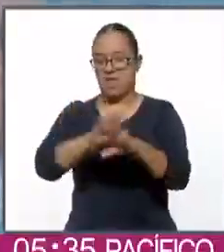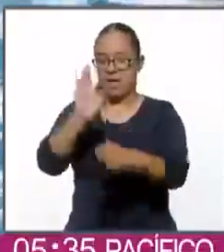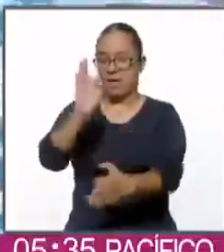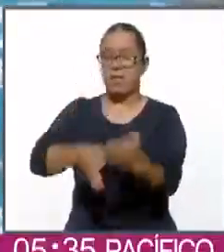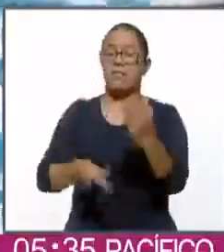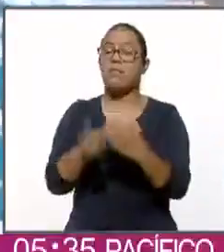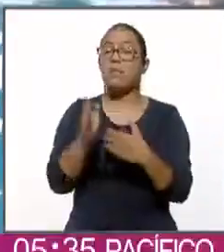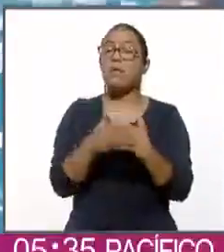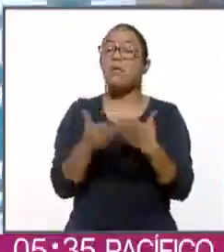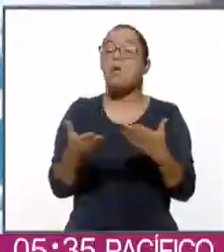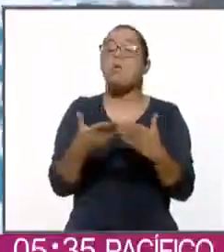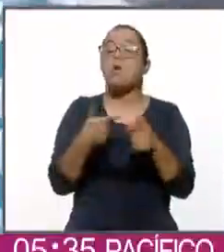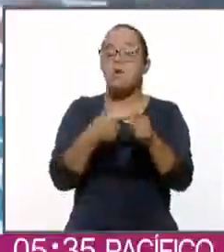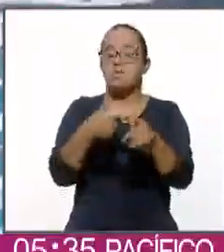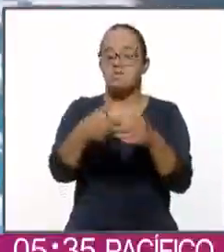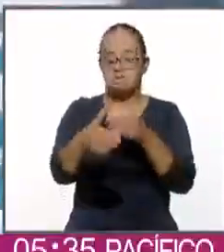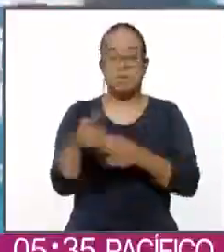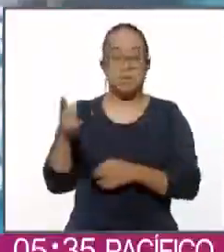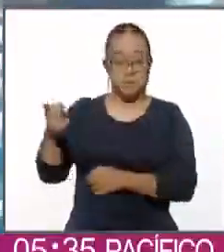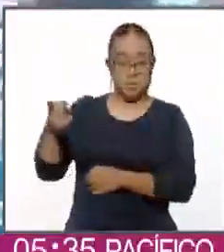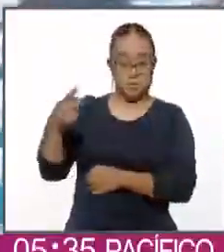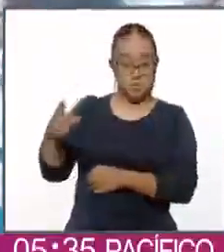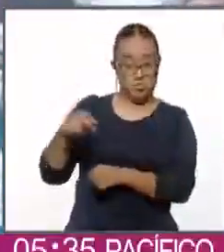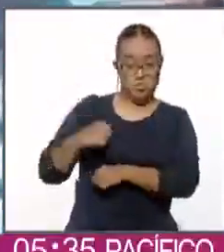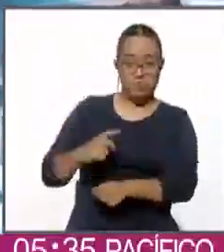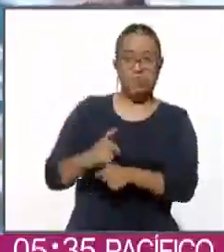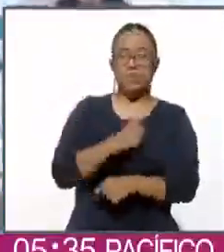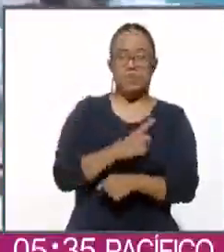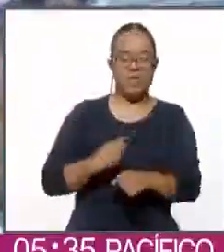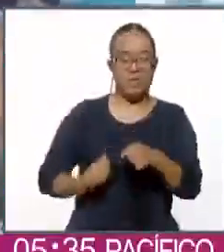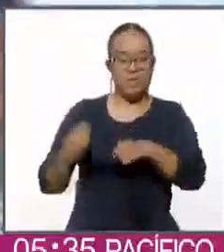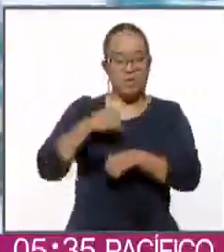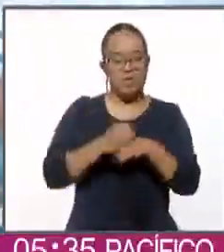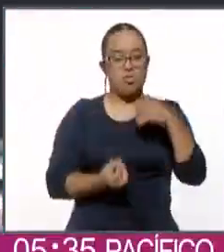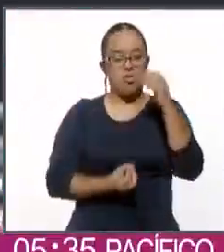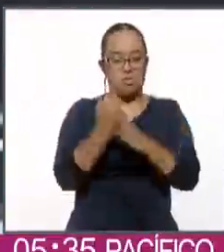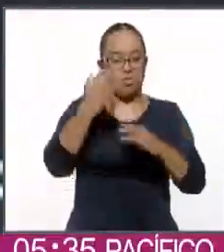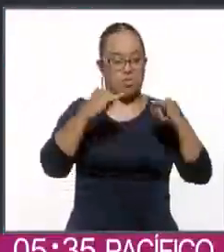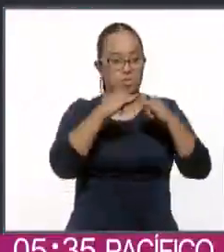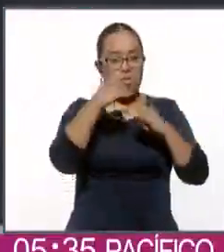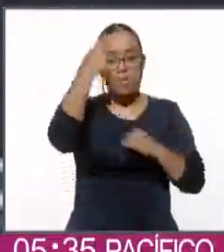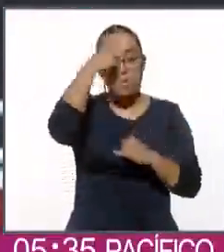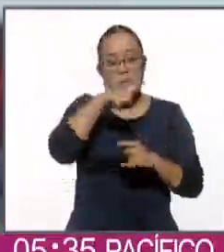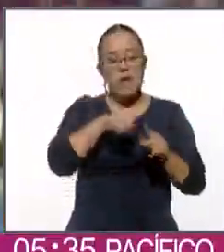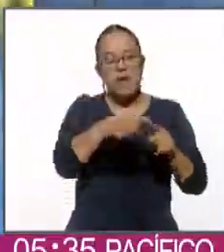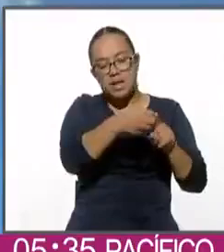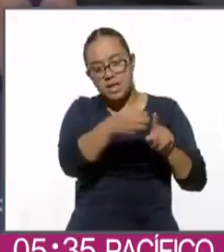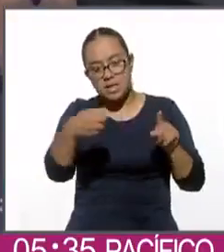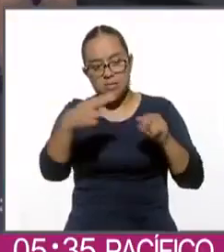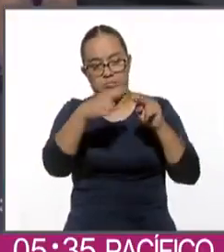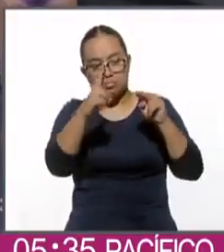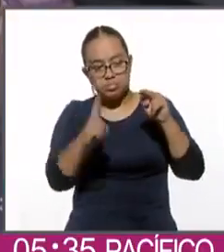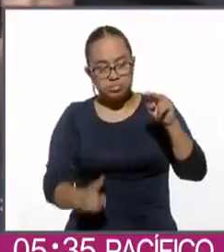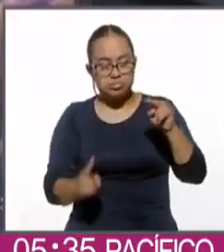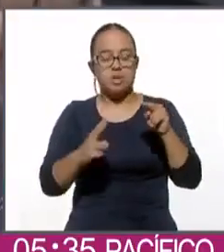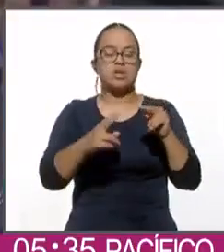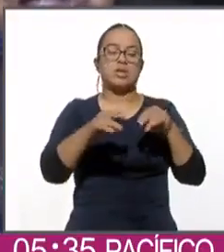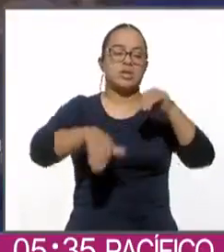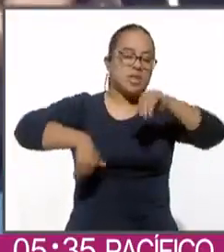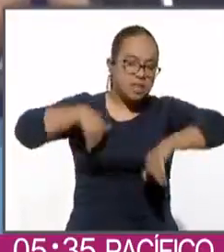Las autoridades tendrán la obligación de crear un nuevo organismo para dirigir la natación, los clavados y el waterpolo.